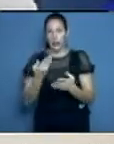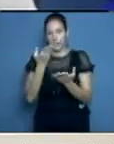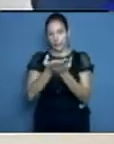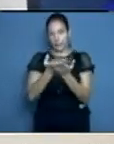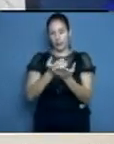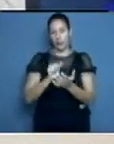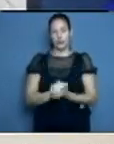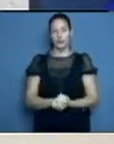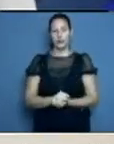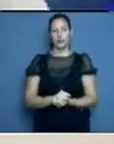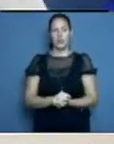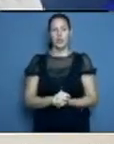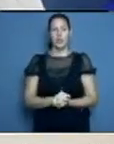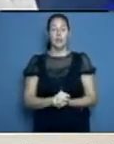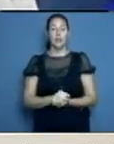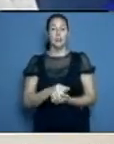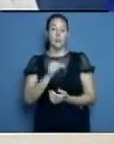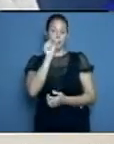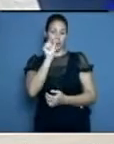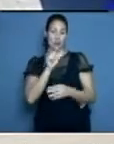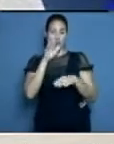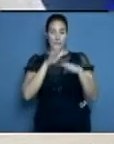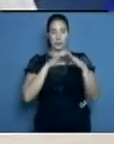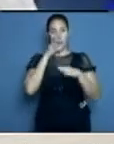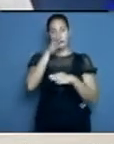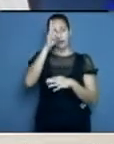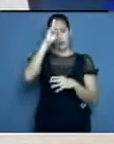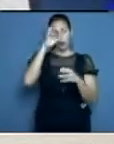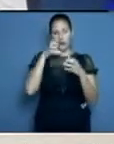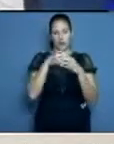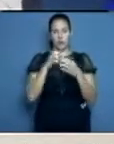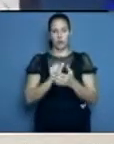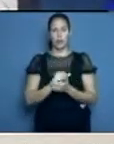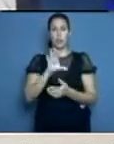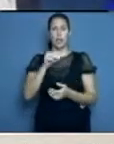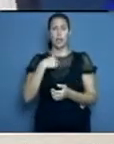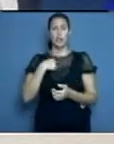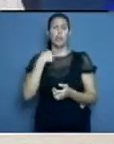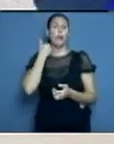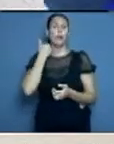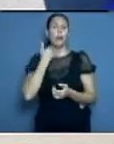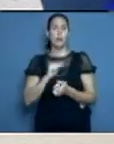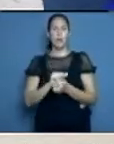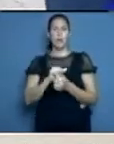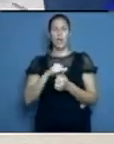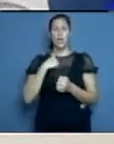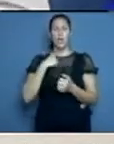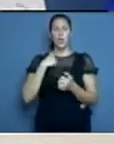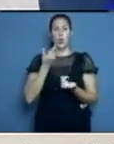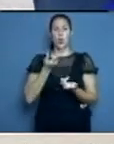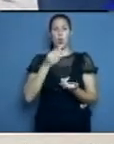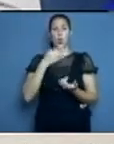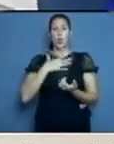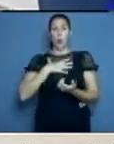cefalea, porque tengo dolor de garganta, porque me dio una febrícola. Y a veces no es cierto, no es real así. Y de esa manera lo único que hacemos es agotar los test